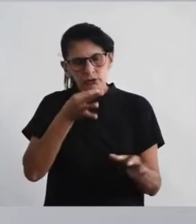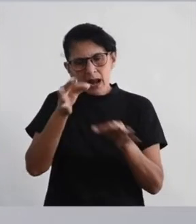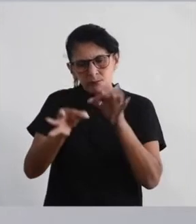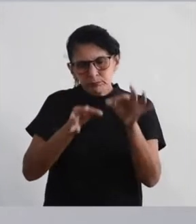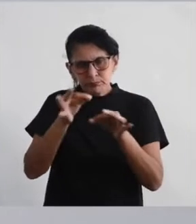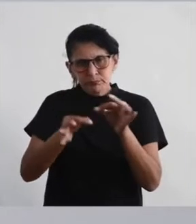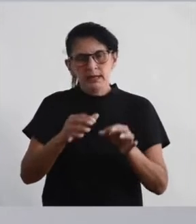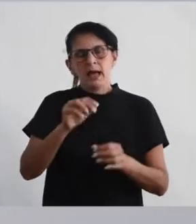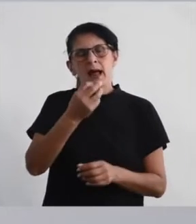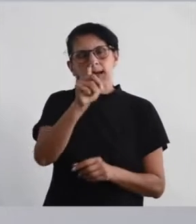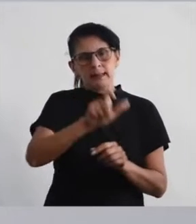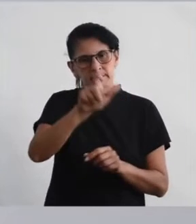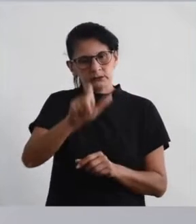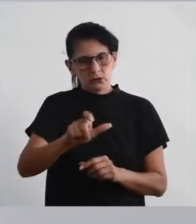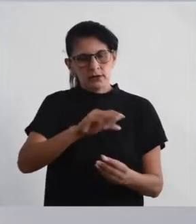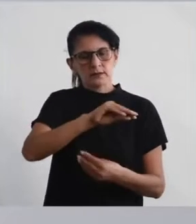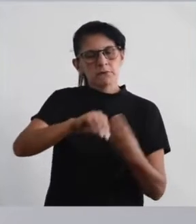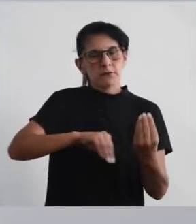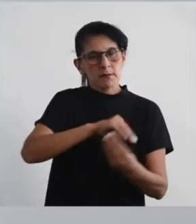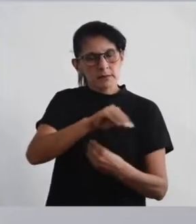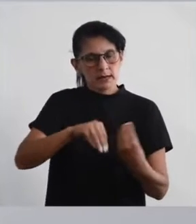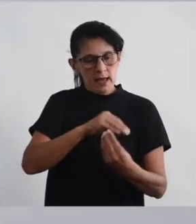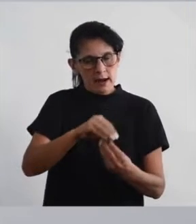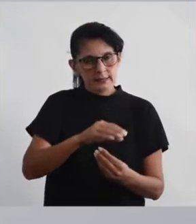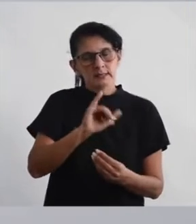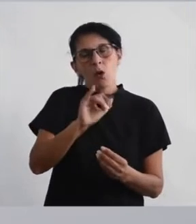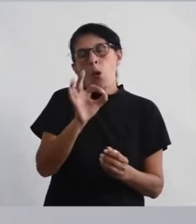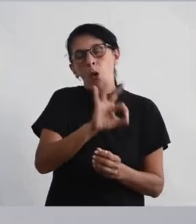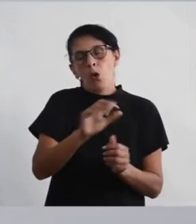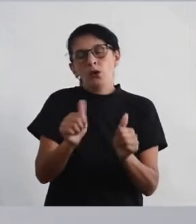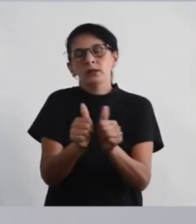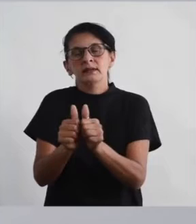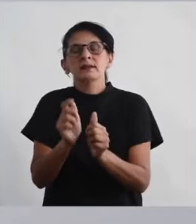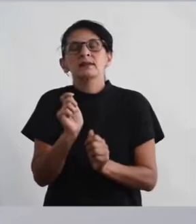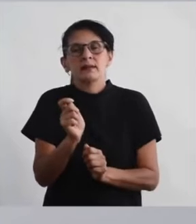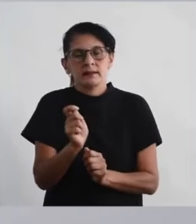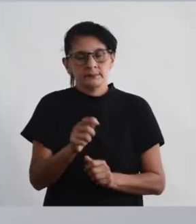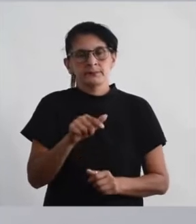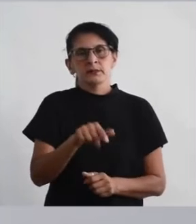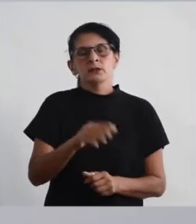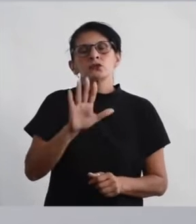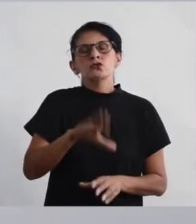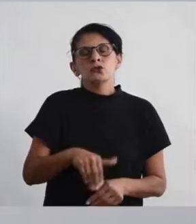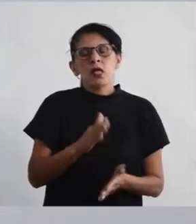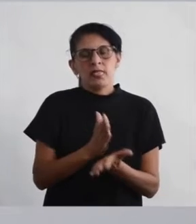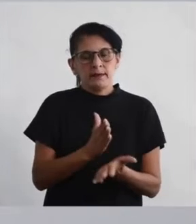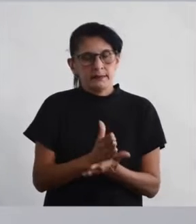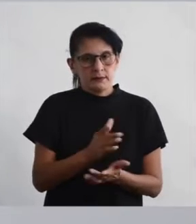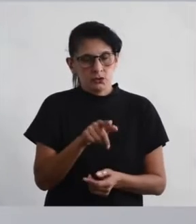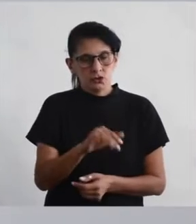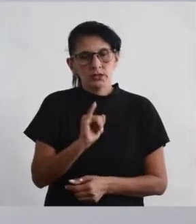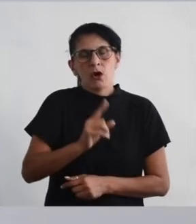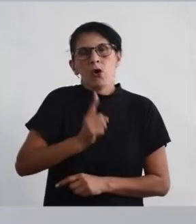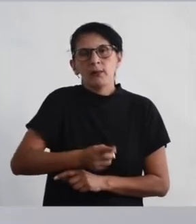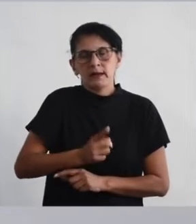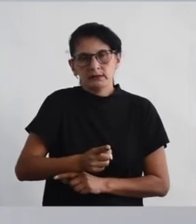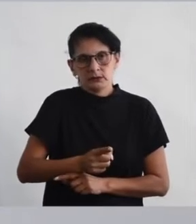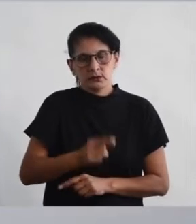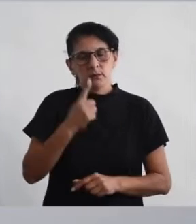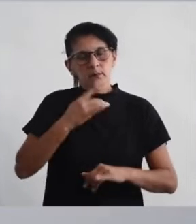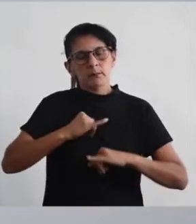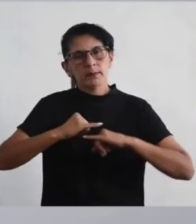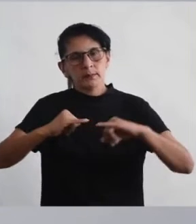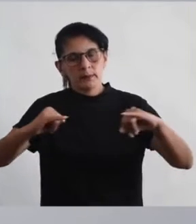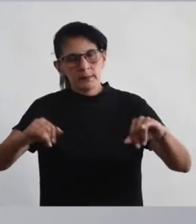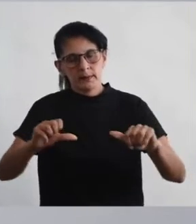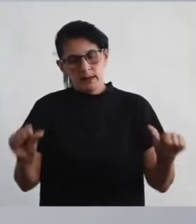a las personas residentes, familiares referentes y personal del establecimiento sobre sus derechos y obligaciones,